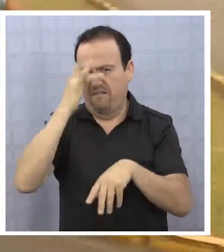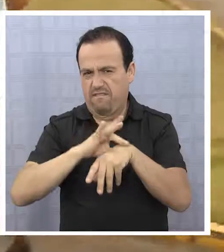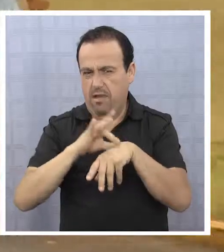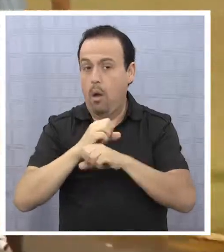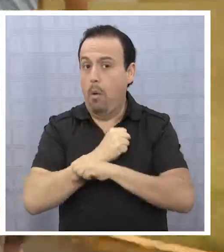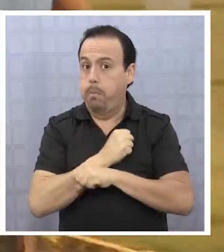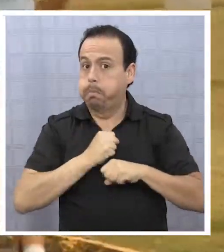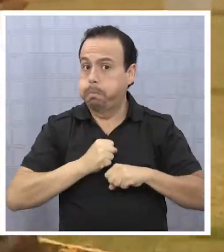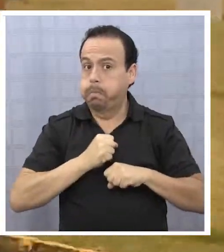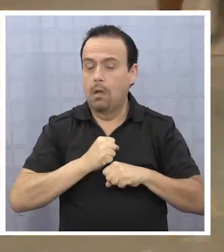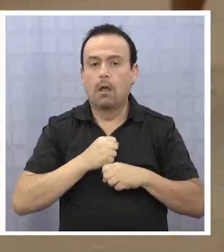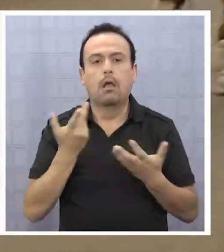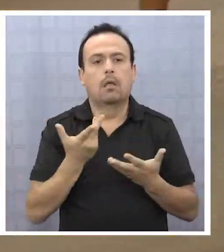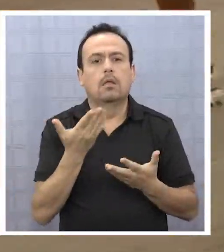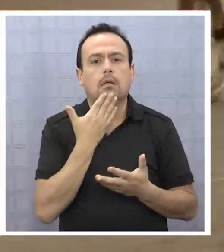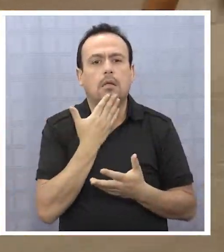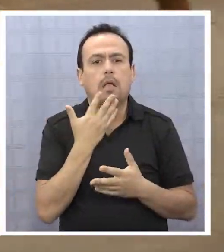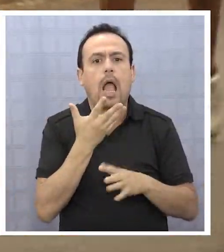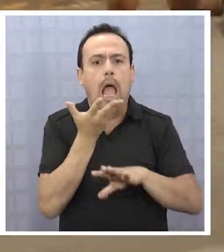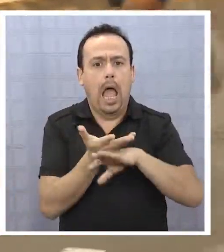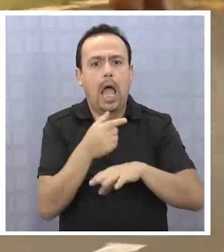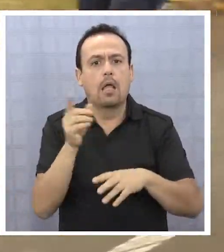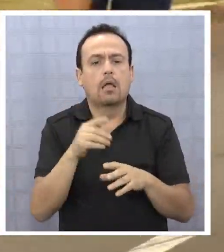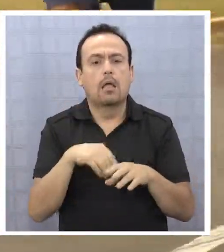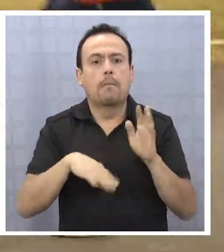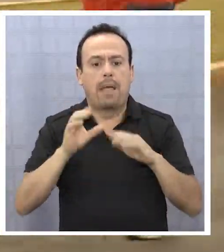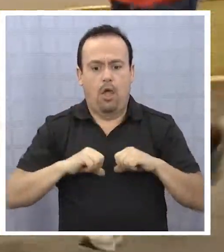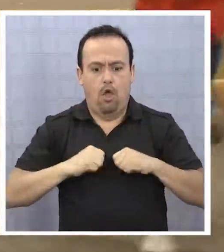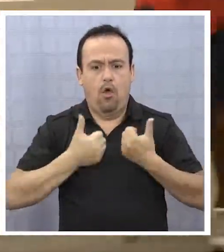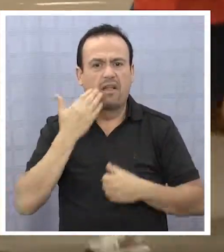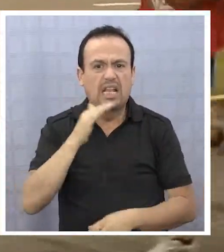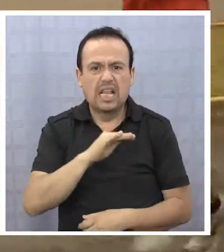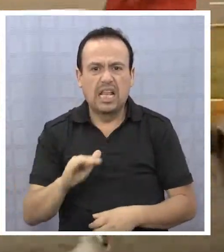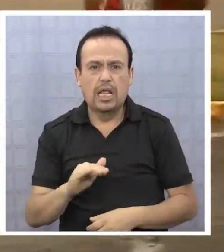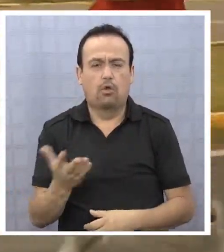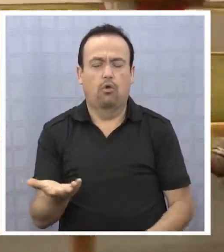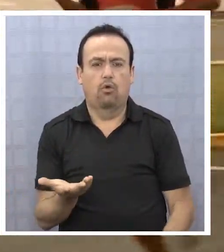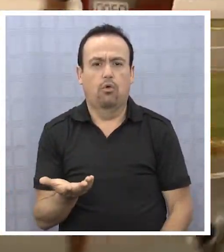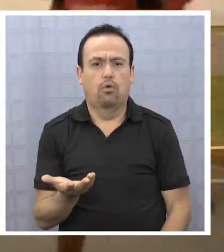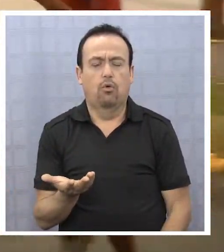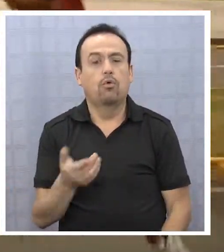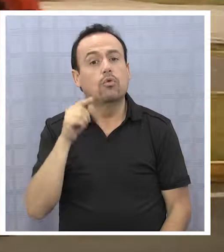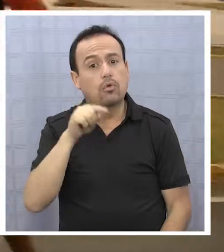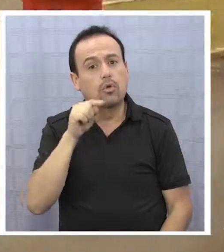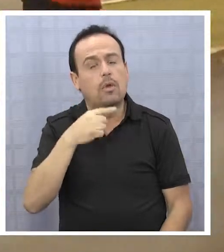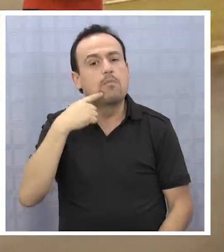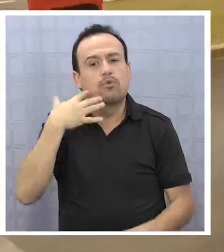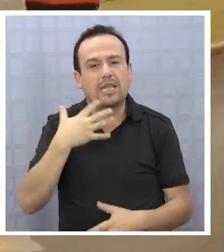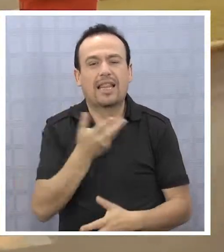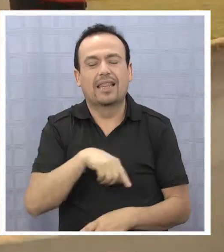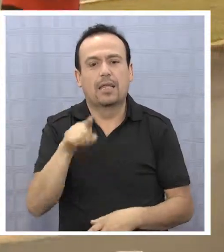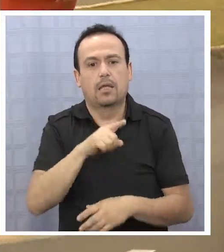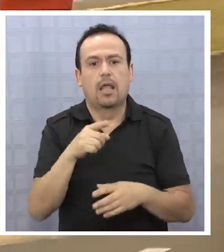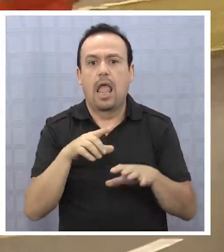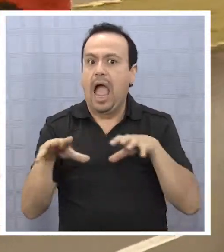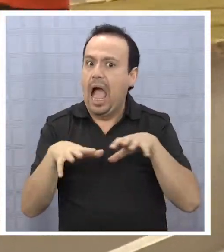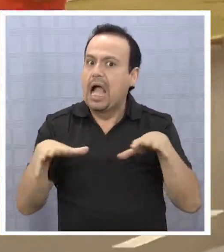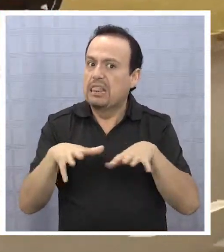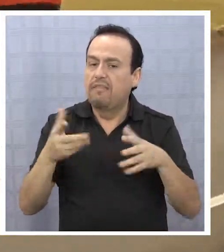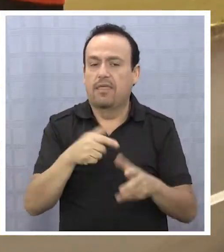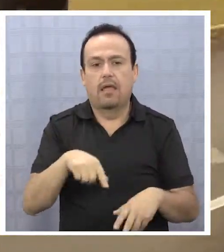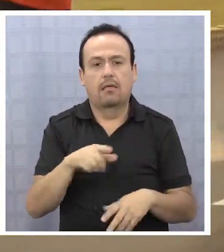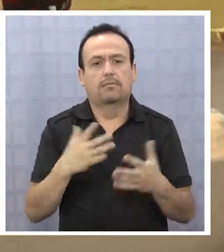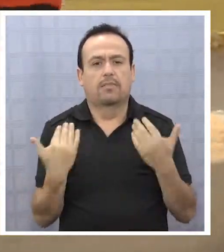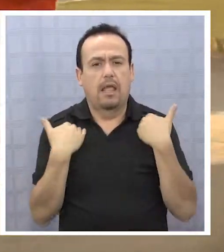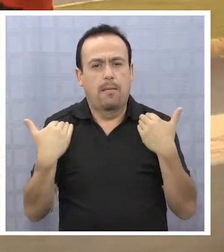entre ellas la obesidad, se está presentando en población cada vez más joven, incluso en niños. De allí la importancia de esta actividad.